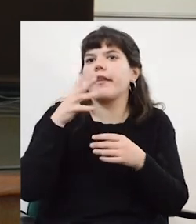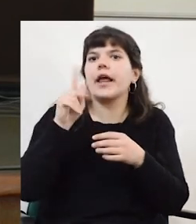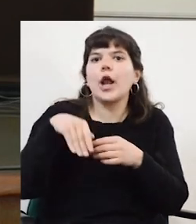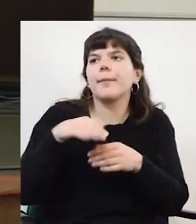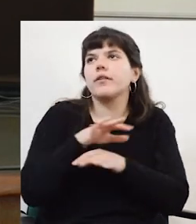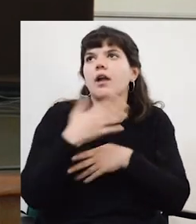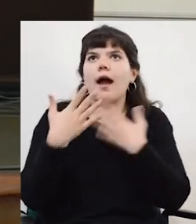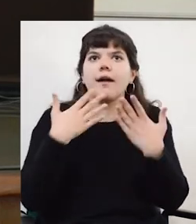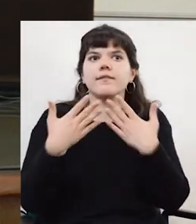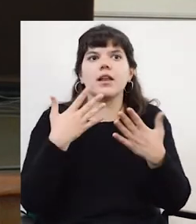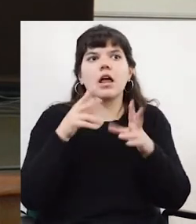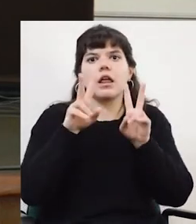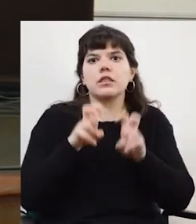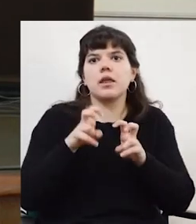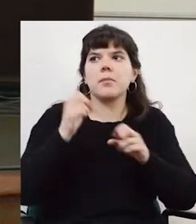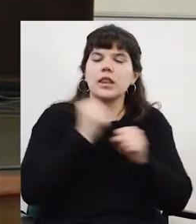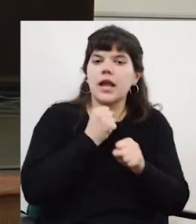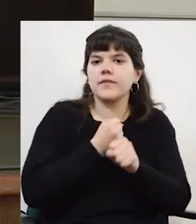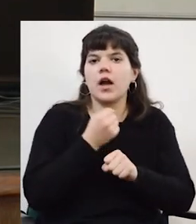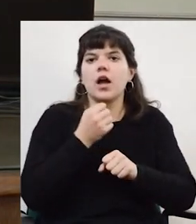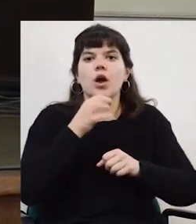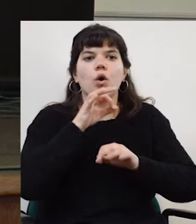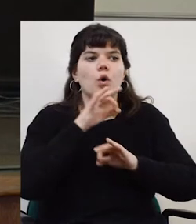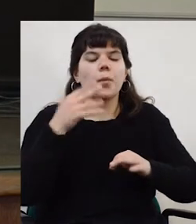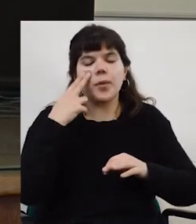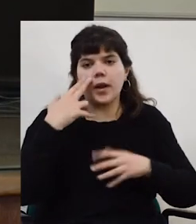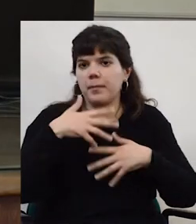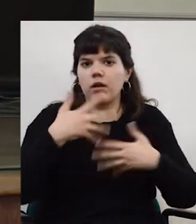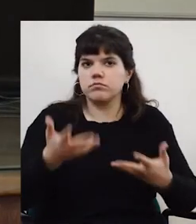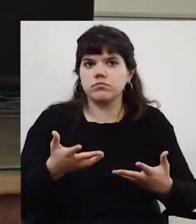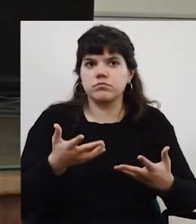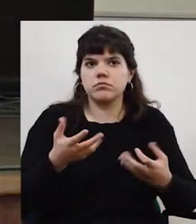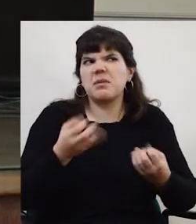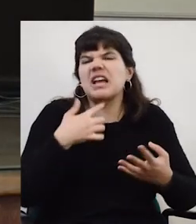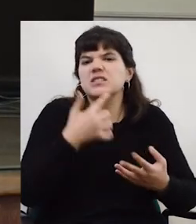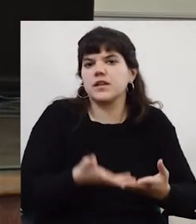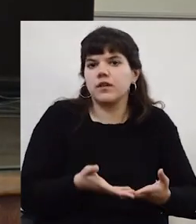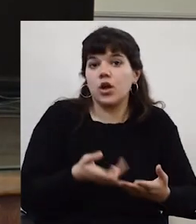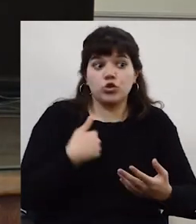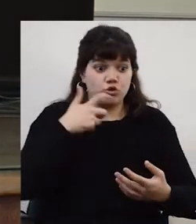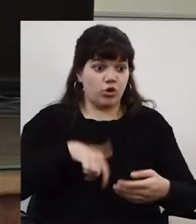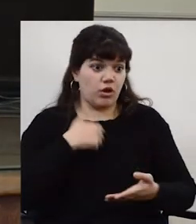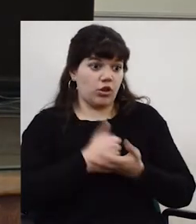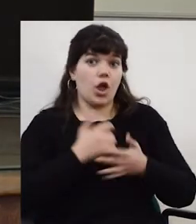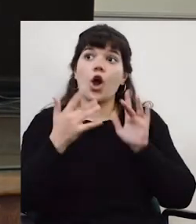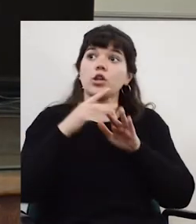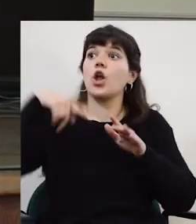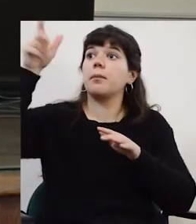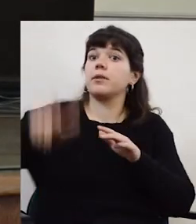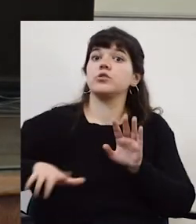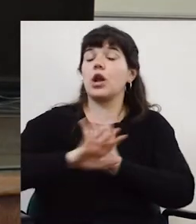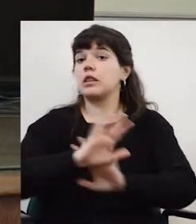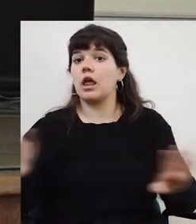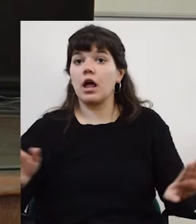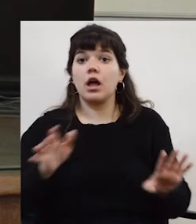hablar de la disciplina que uno está trabajando o de los problemas que tiene? para decir yo estoy en contacto con otro entonces